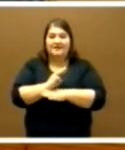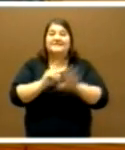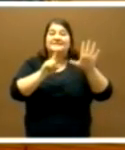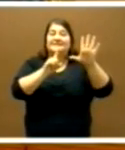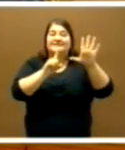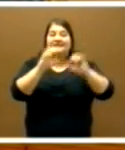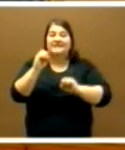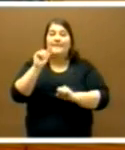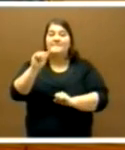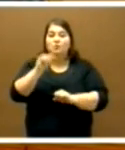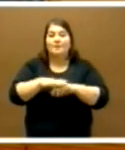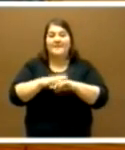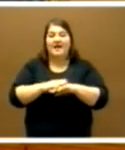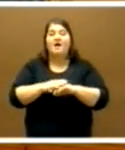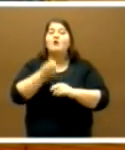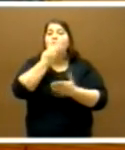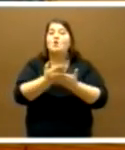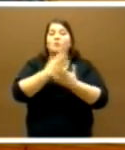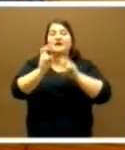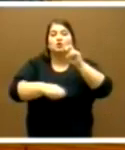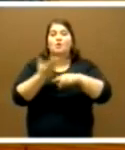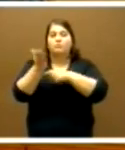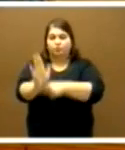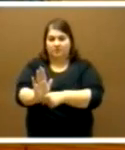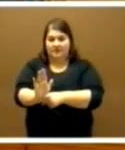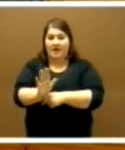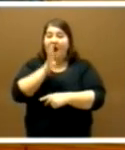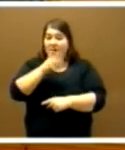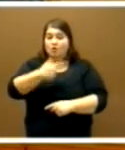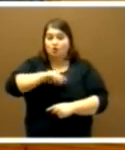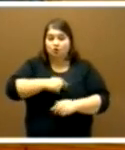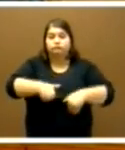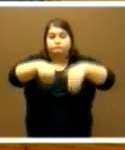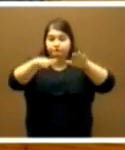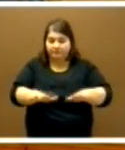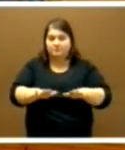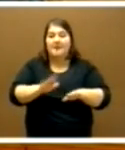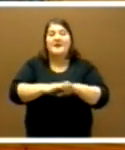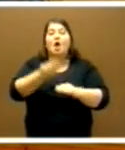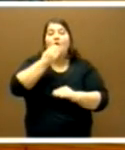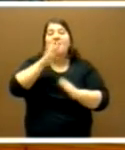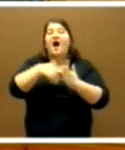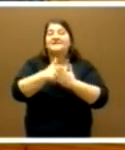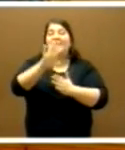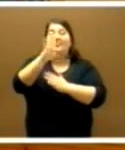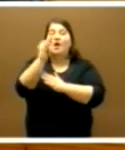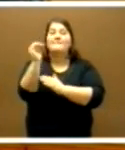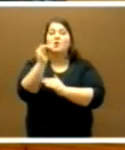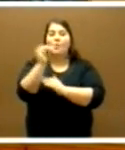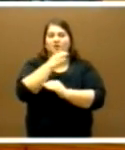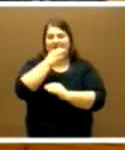minutos para presentar las propuestas de resolución, tiempo actual vamos a levantar la sesión para comer hasta las cinco menos cuartos de la tarde.